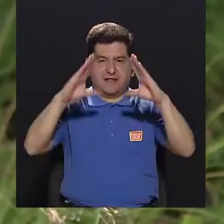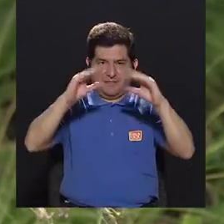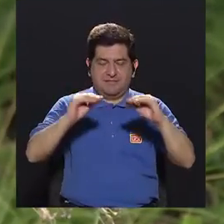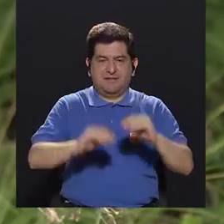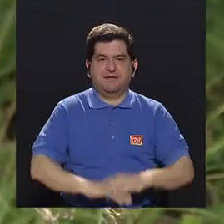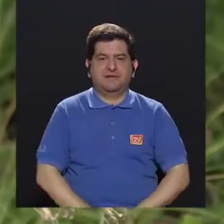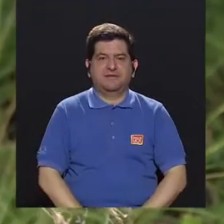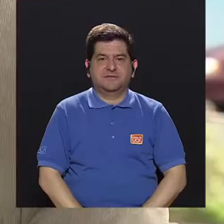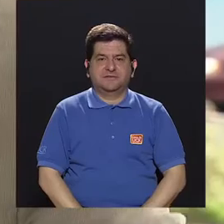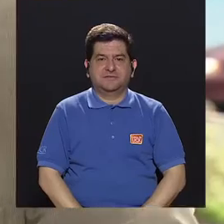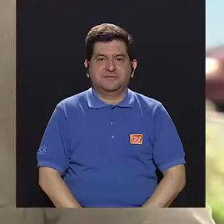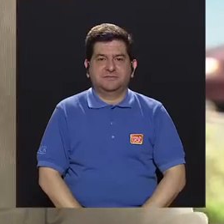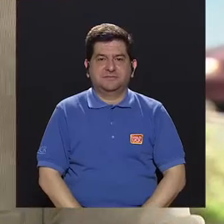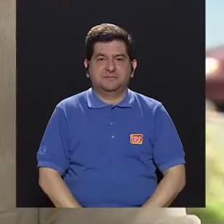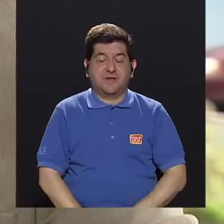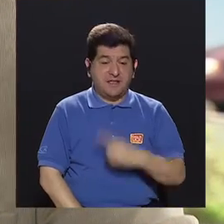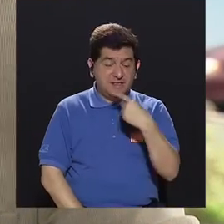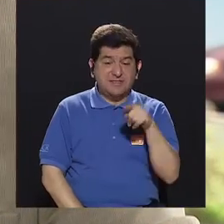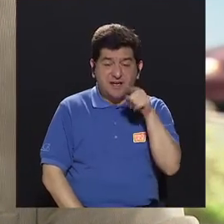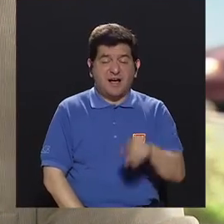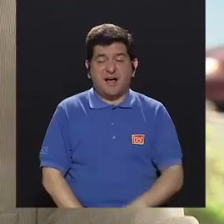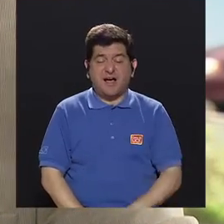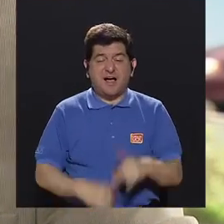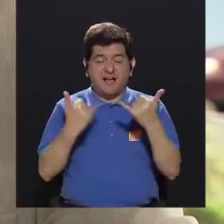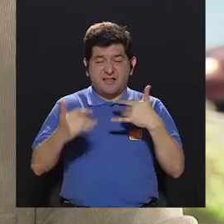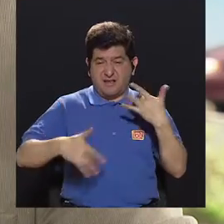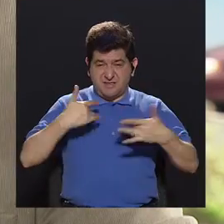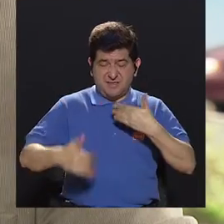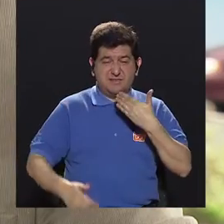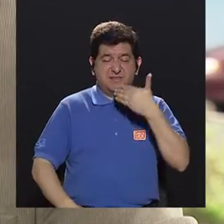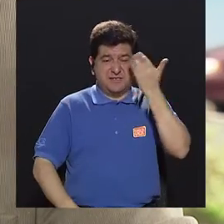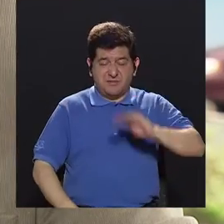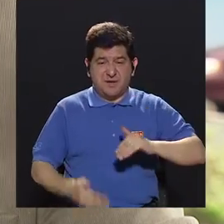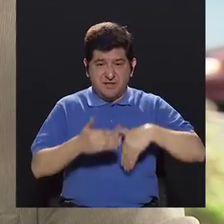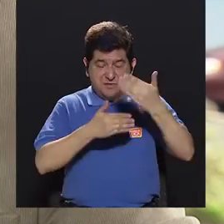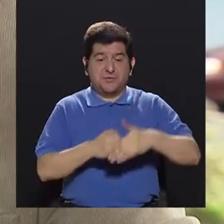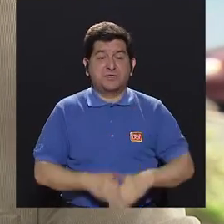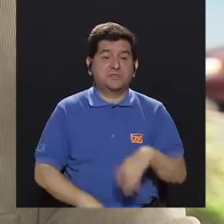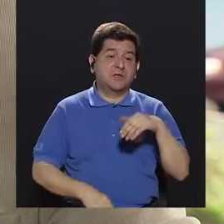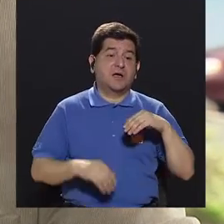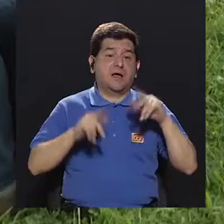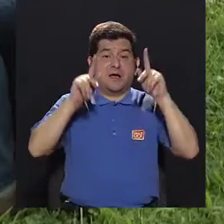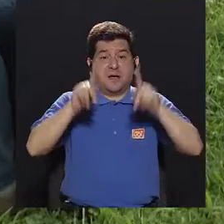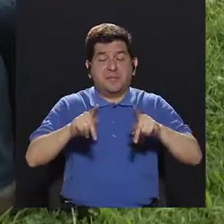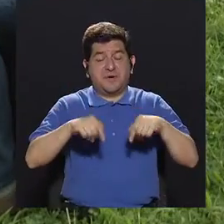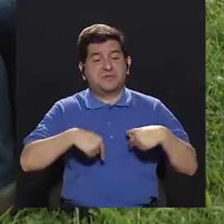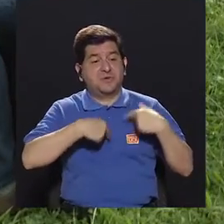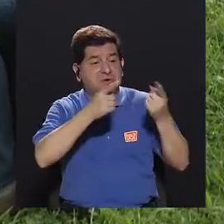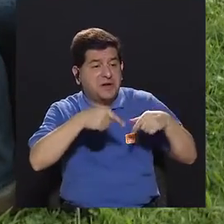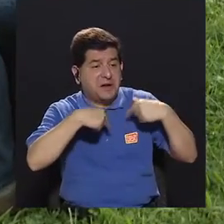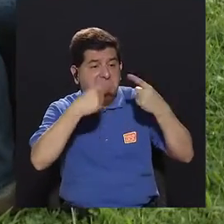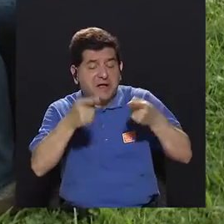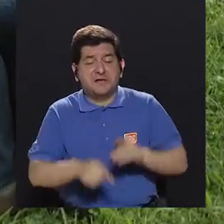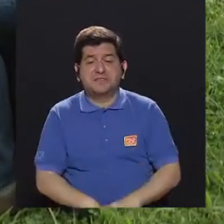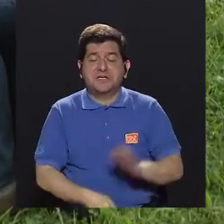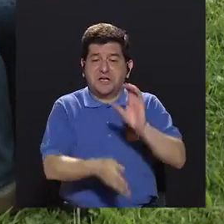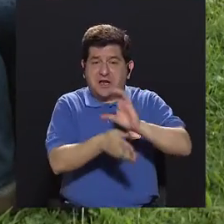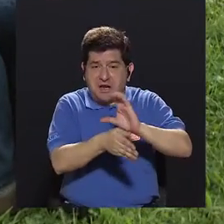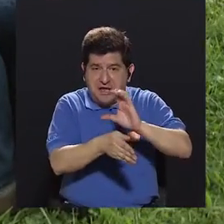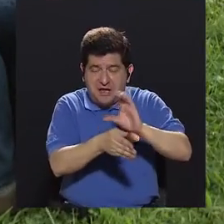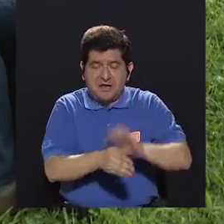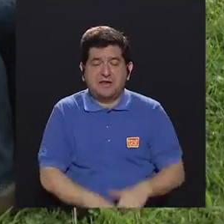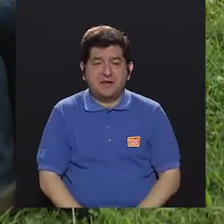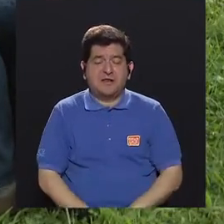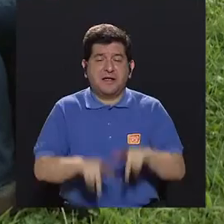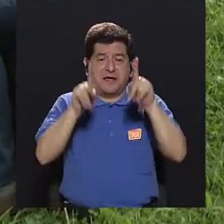y le di una gestión. Entonces, claro, al día siguiente está el E-BICE o todas las clínicas llenas de ese tipo de personas